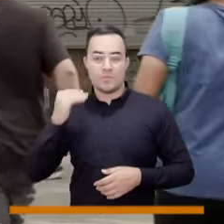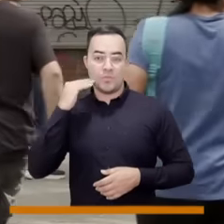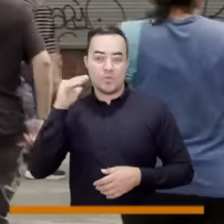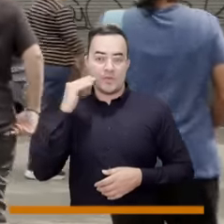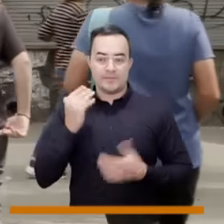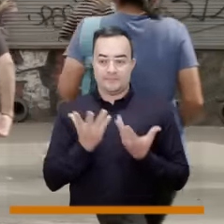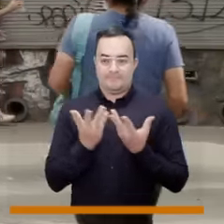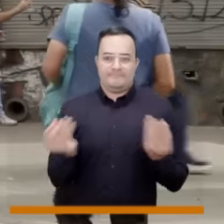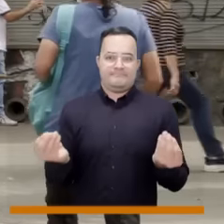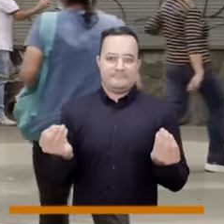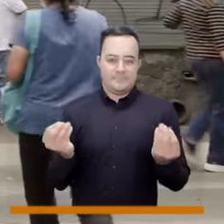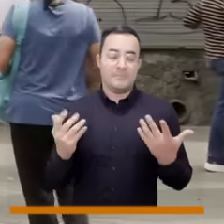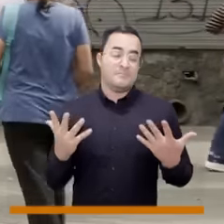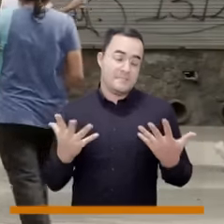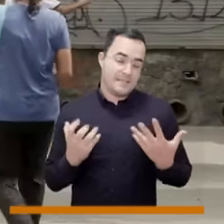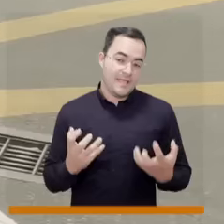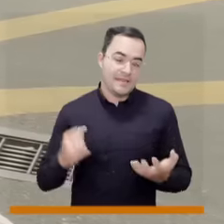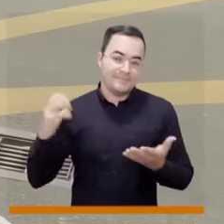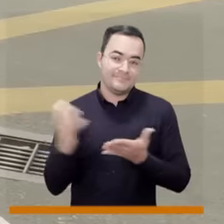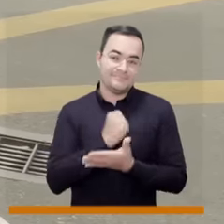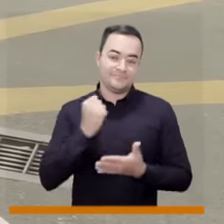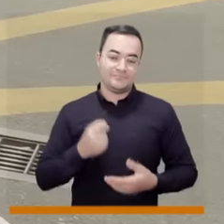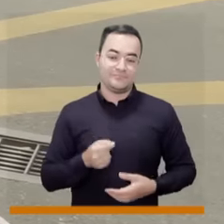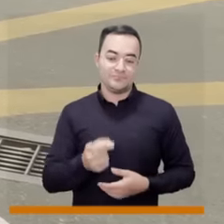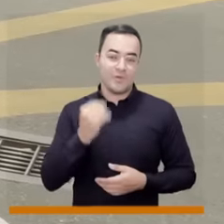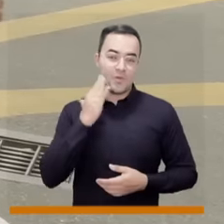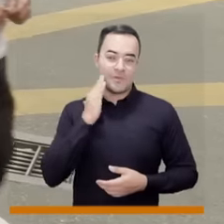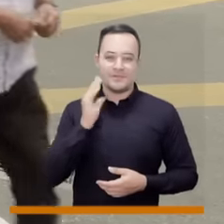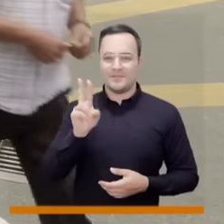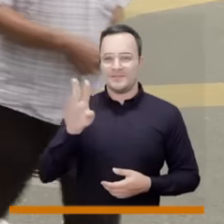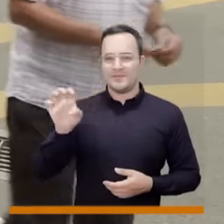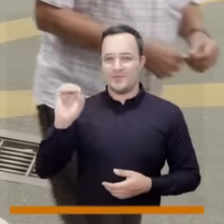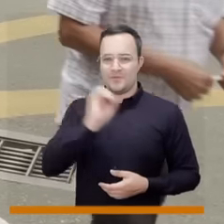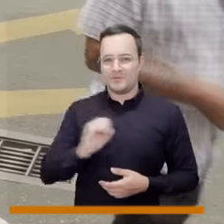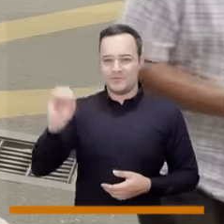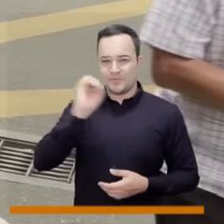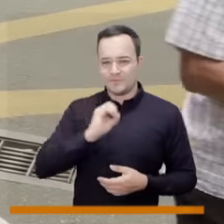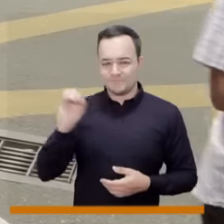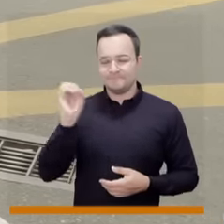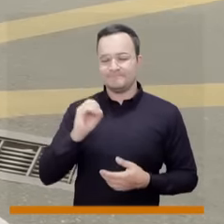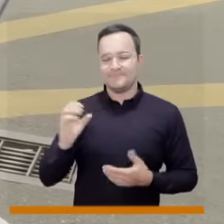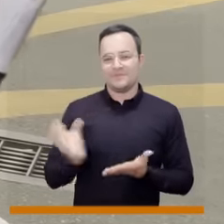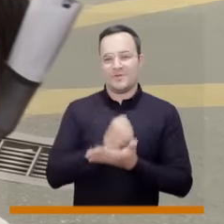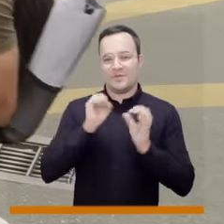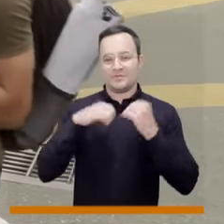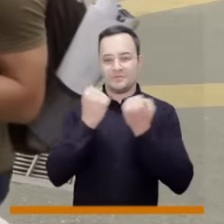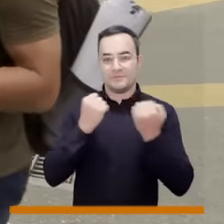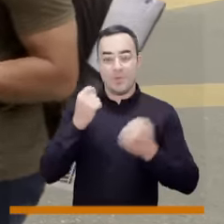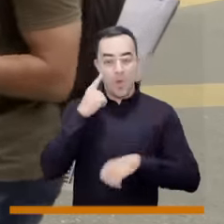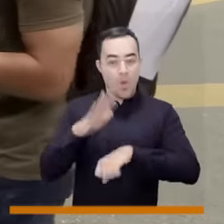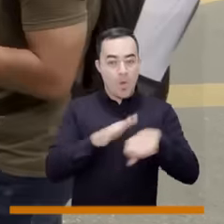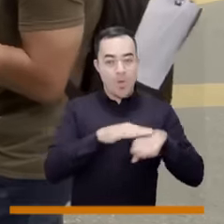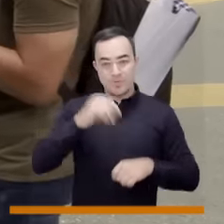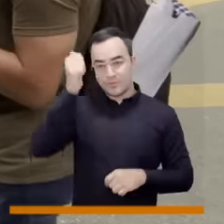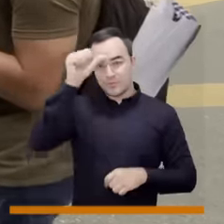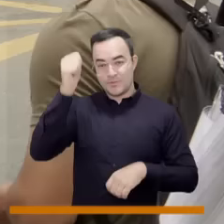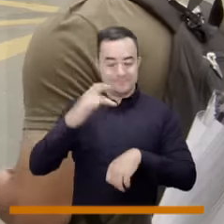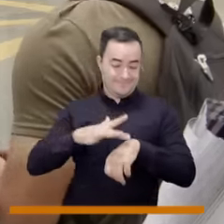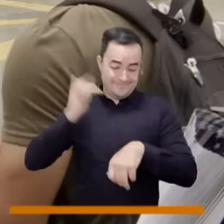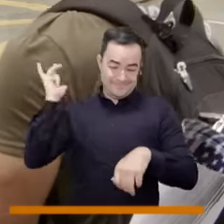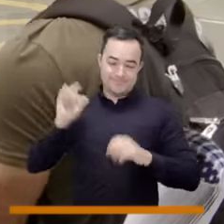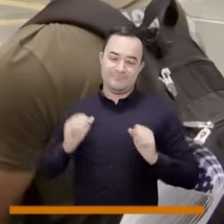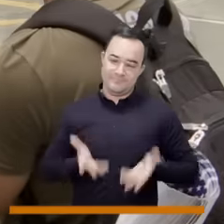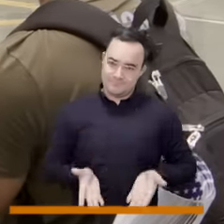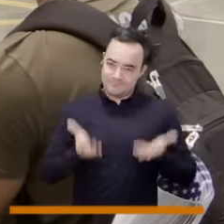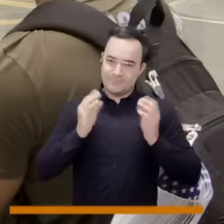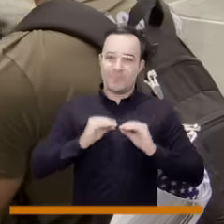y 124 mujeres que buscan alcanzar una de esas curules que se van a elegir el próximo 29 de octubre. Domingo, desde